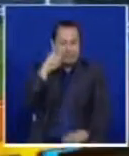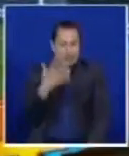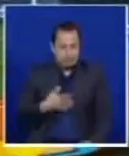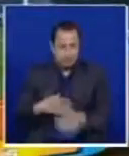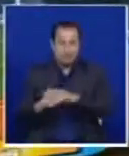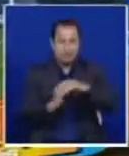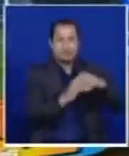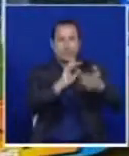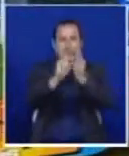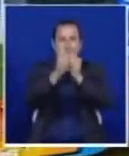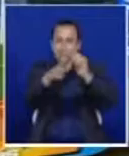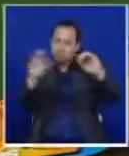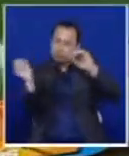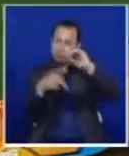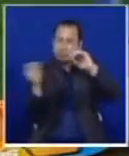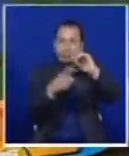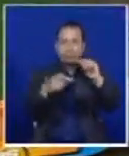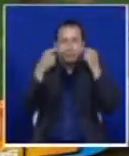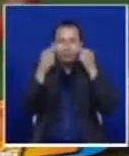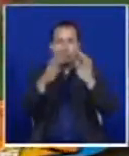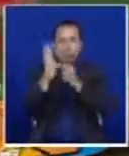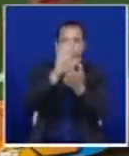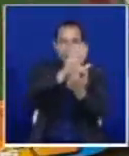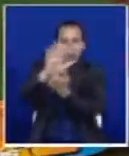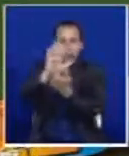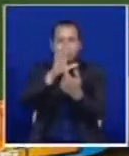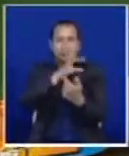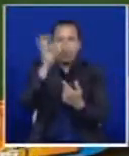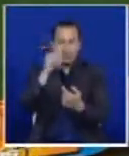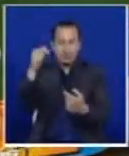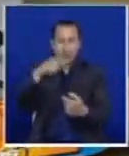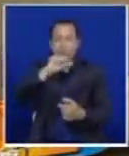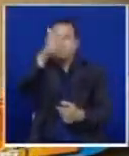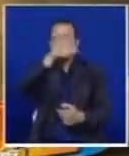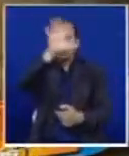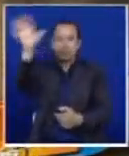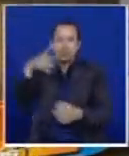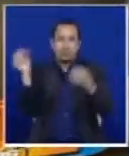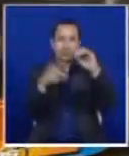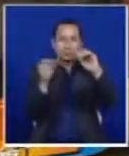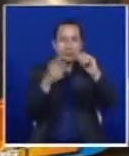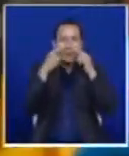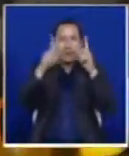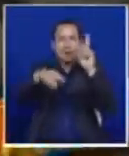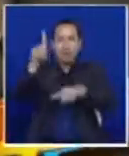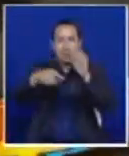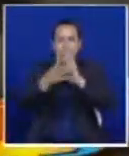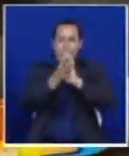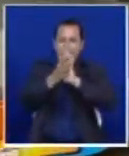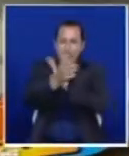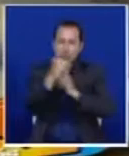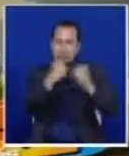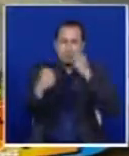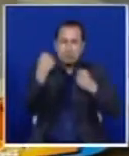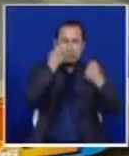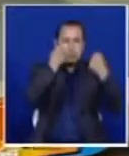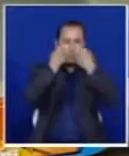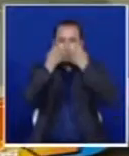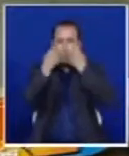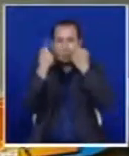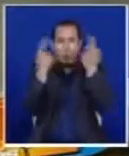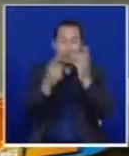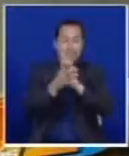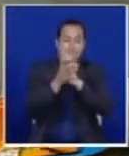deportes, los goles de la jornada, las anotaciones de los colombianos en el exterior, las futuras promesas del boceo en Cali y los